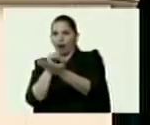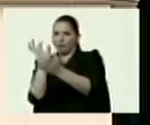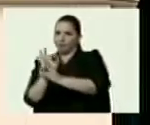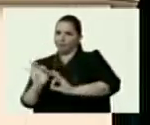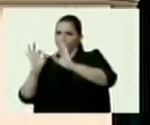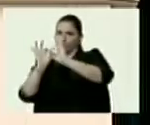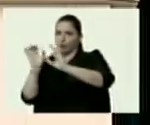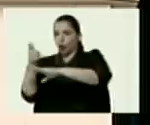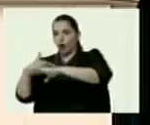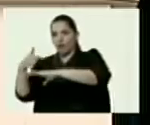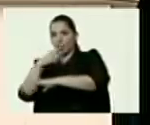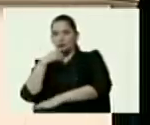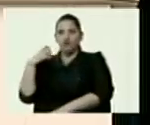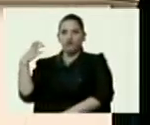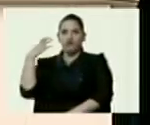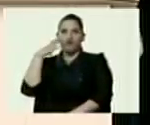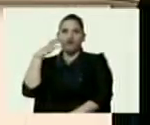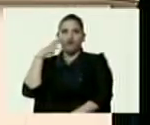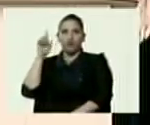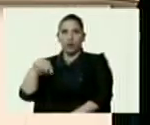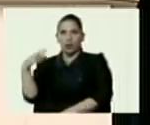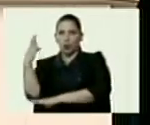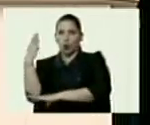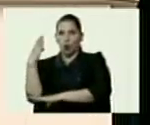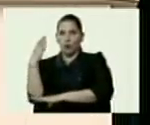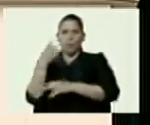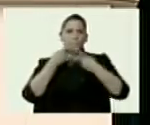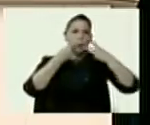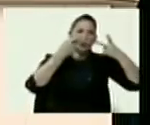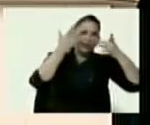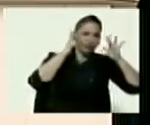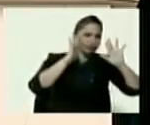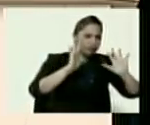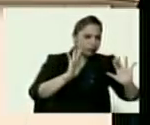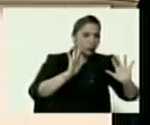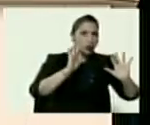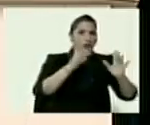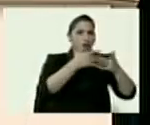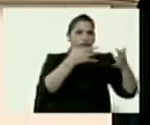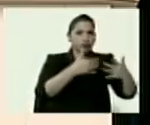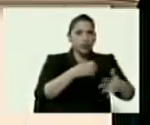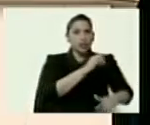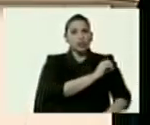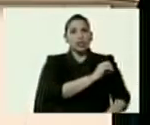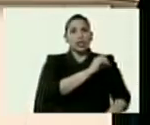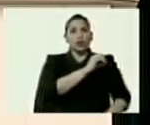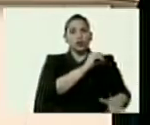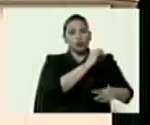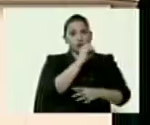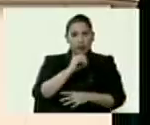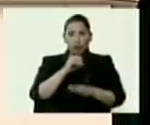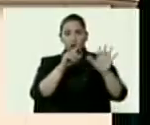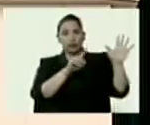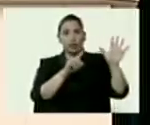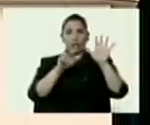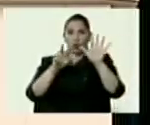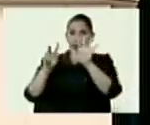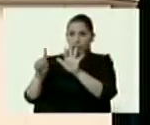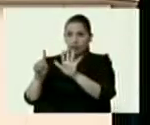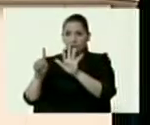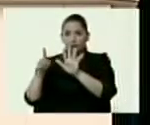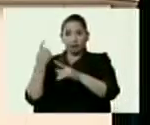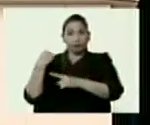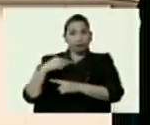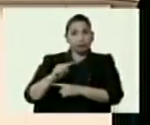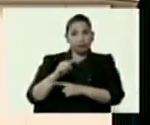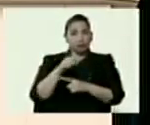Uribe y gobierno de Duque. Publican un supuesto documento 0086 que tenía ahí